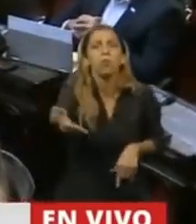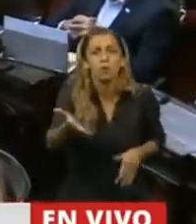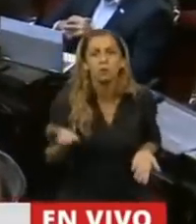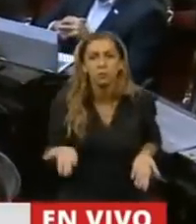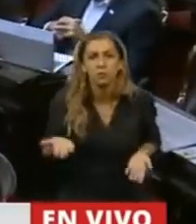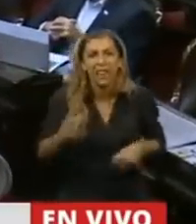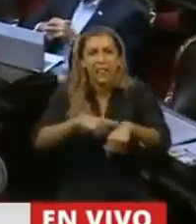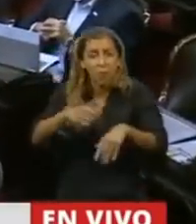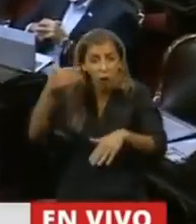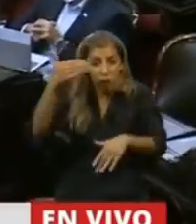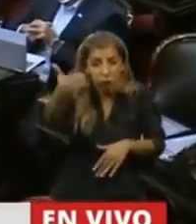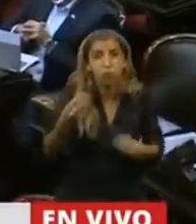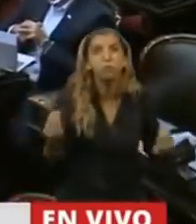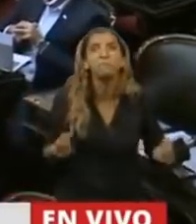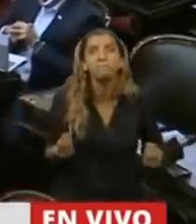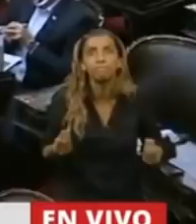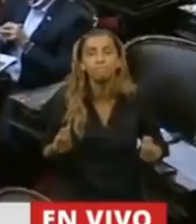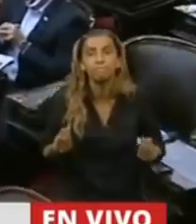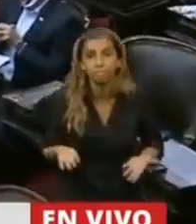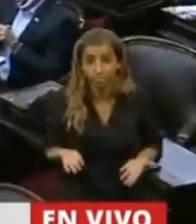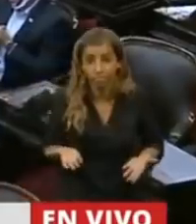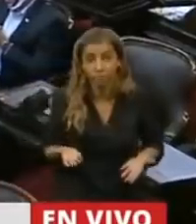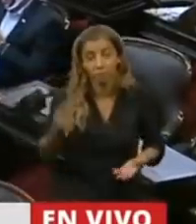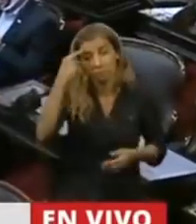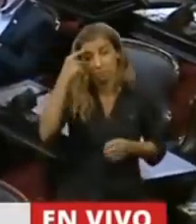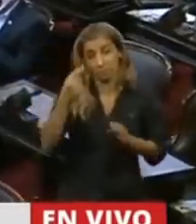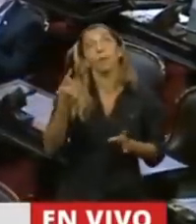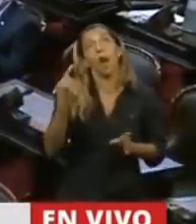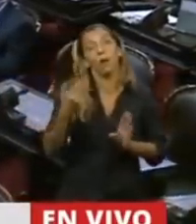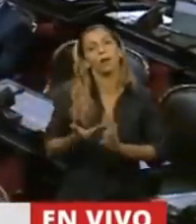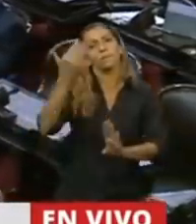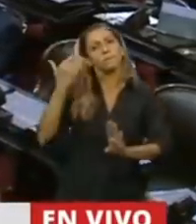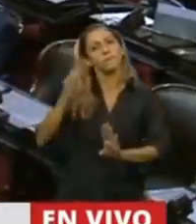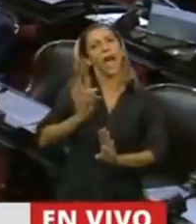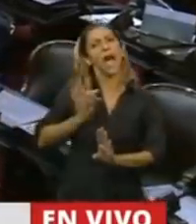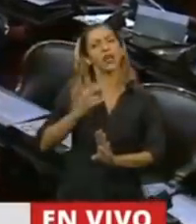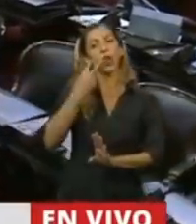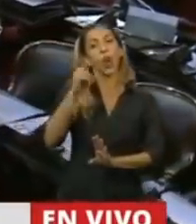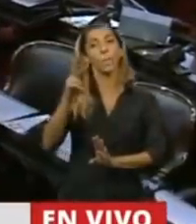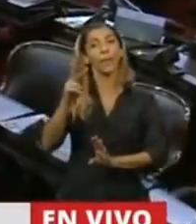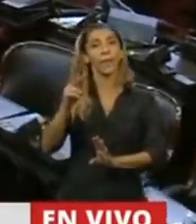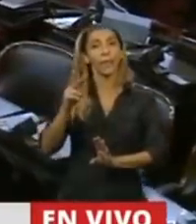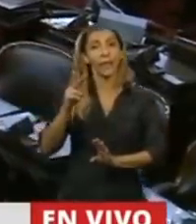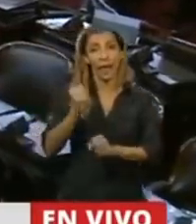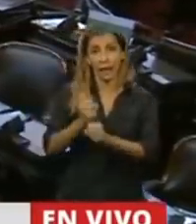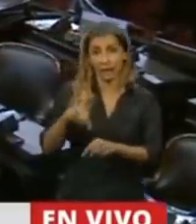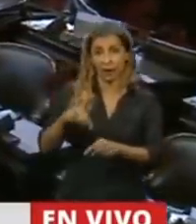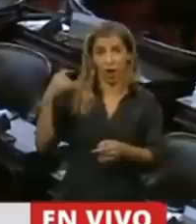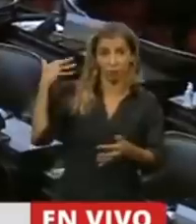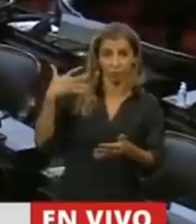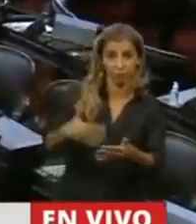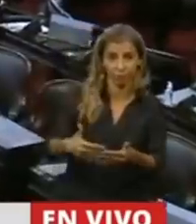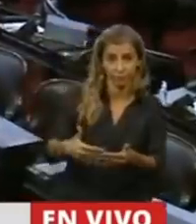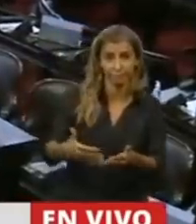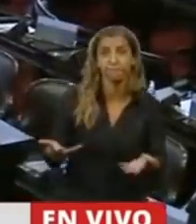Entonces, cuando uno mira, por ejemplo, lo que pasó del 2000 a la fecha, o sea, desde el siglo XXI a la fecha, se da cuenta que